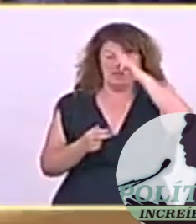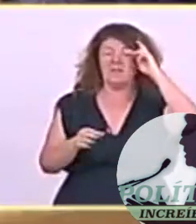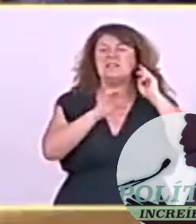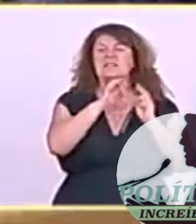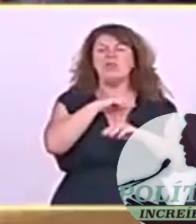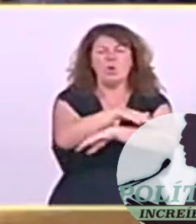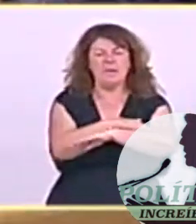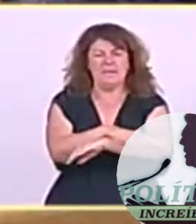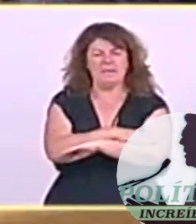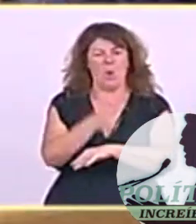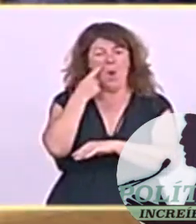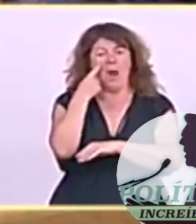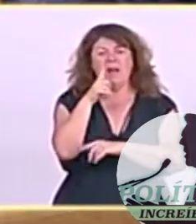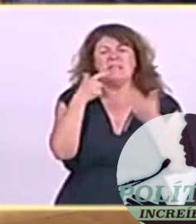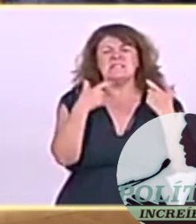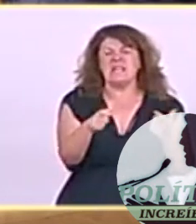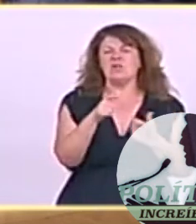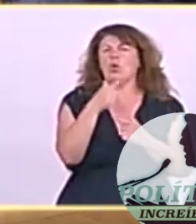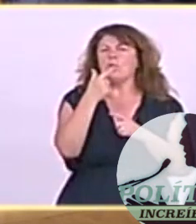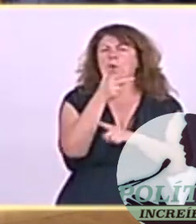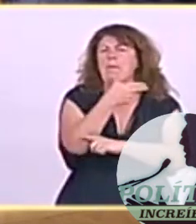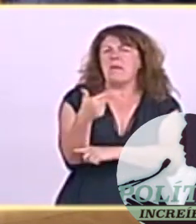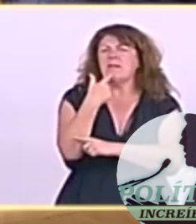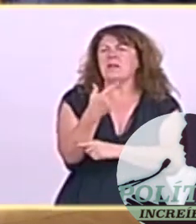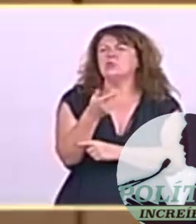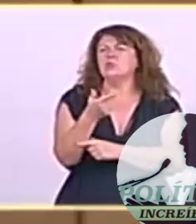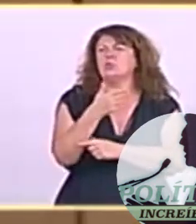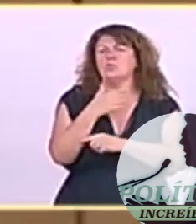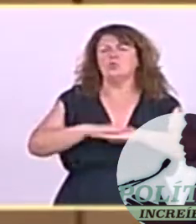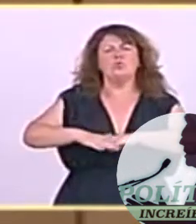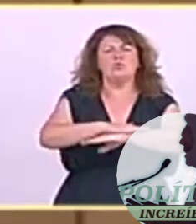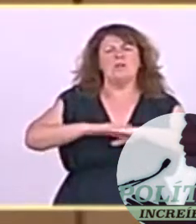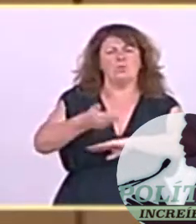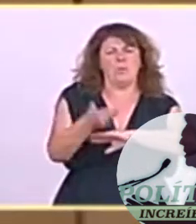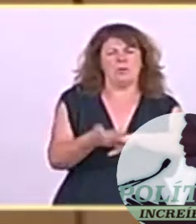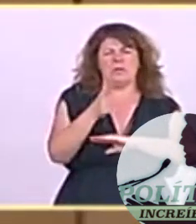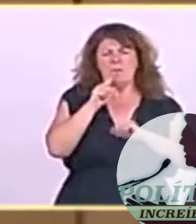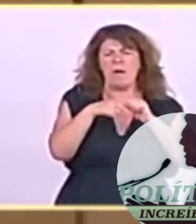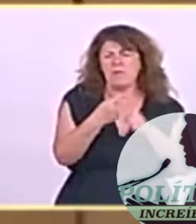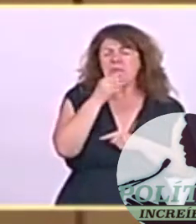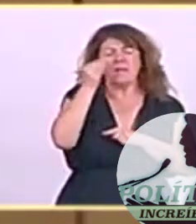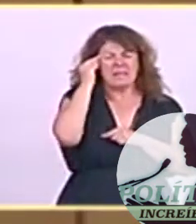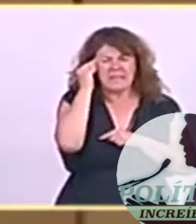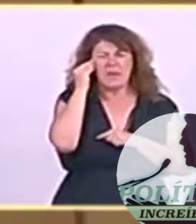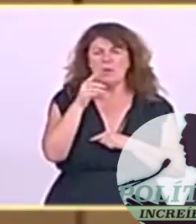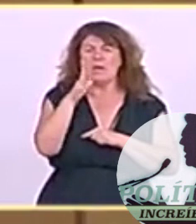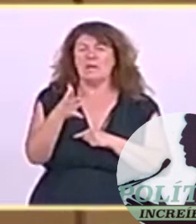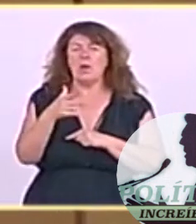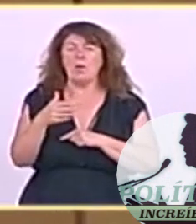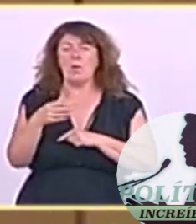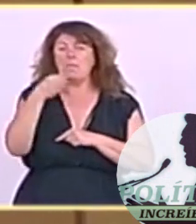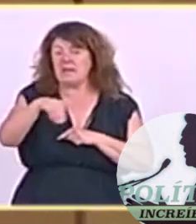económico importante para muchas familias, creo que la presidencia española del Consejo de la Unión Europea puede ser una